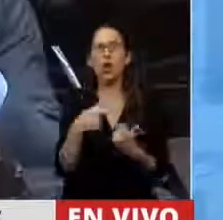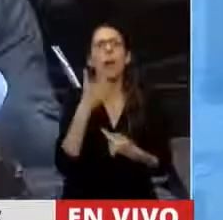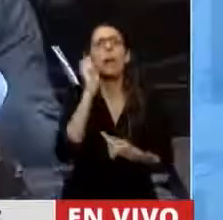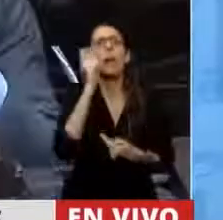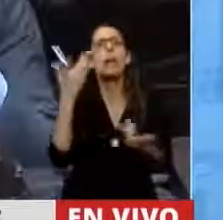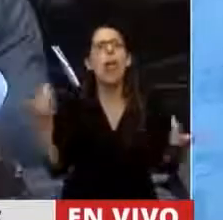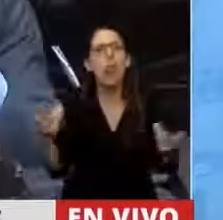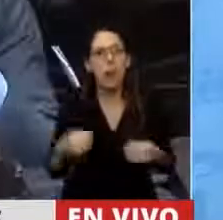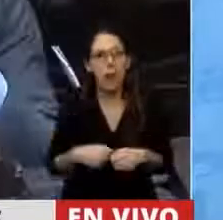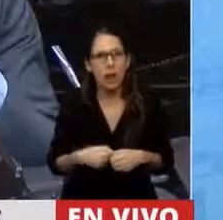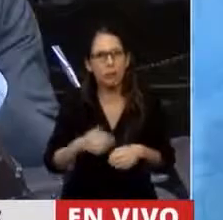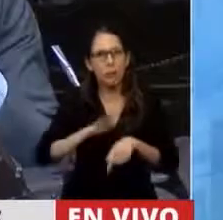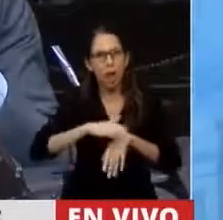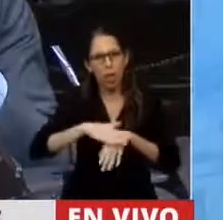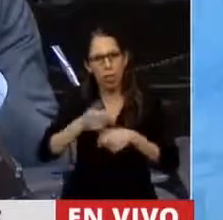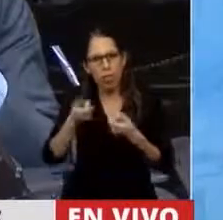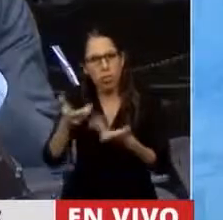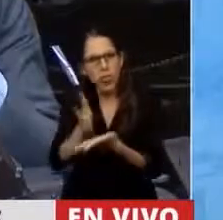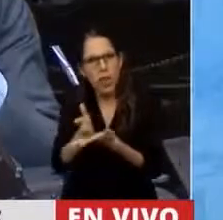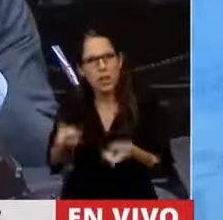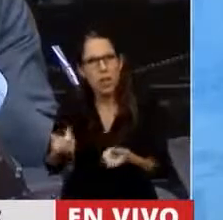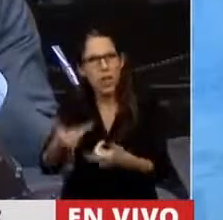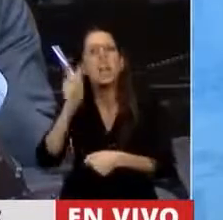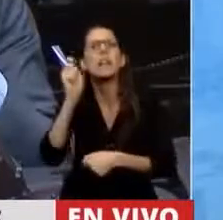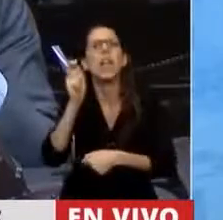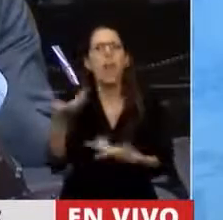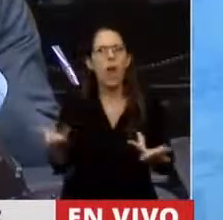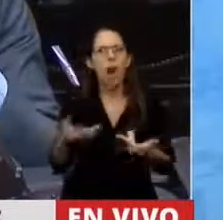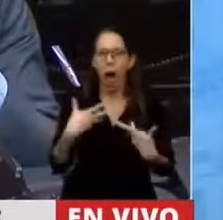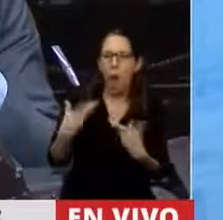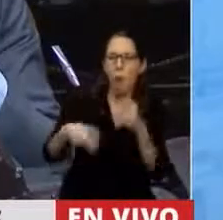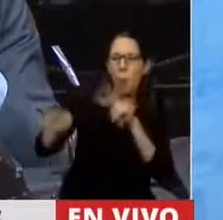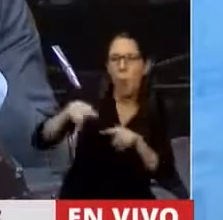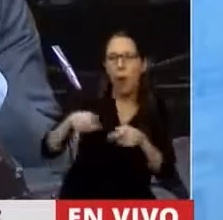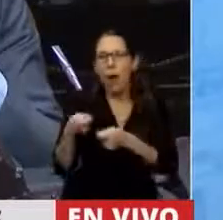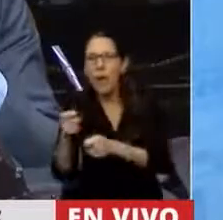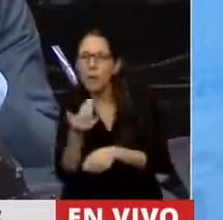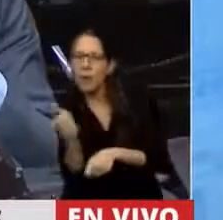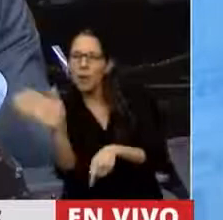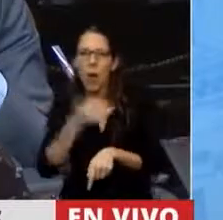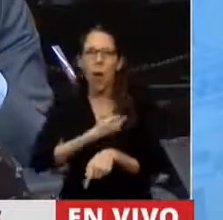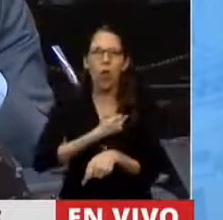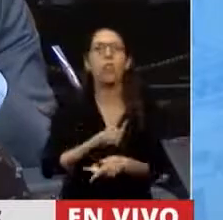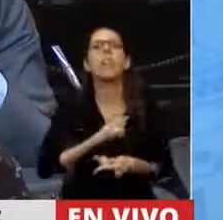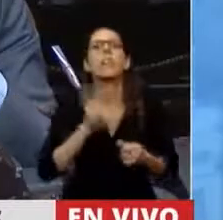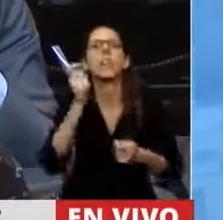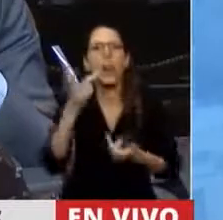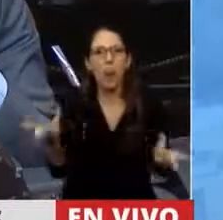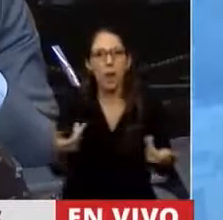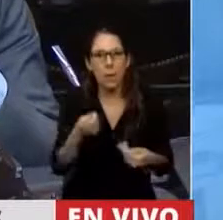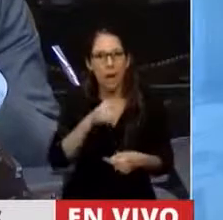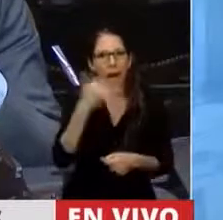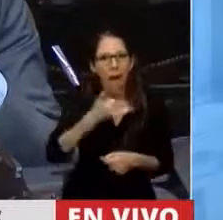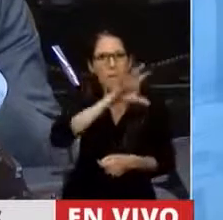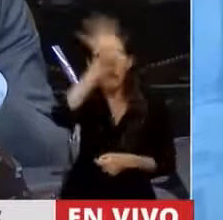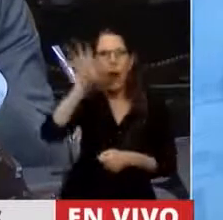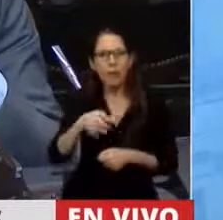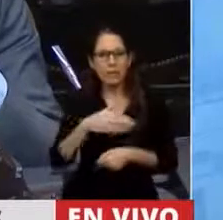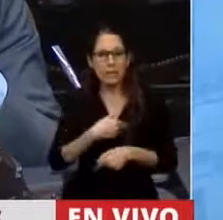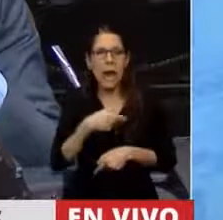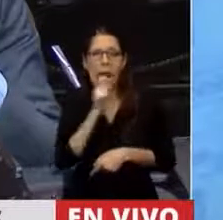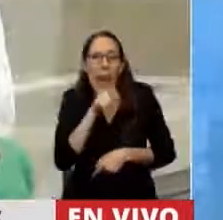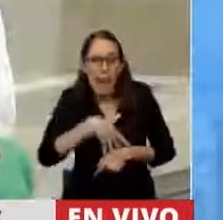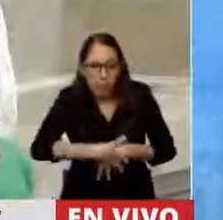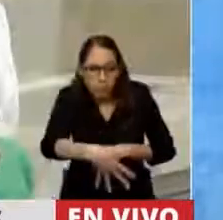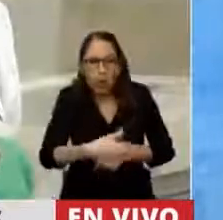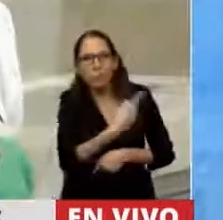traslado que se cumpla? ¿Cómo se va a realizar? Y en muchas provincias donde obligan a las niñas a ser madres, ¿quién